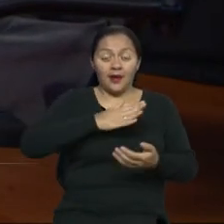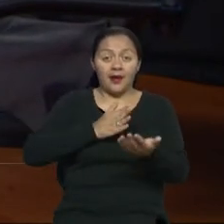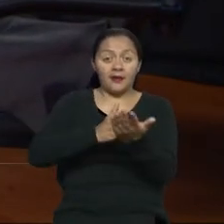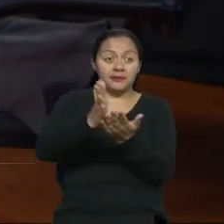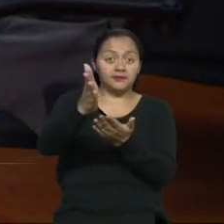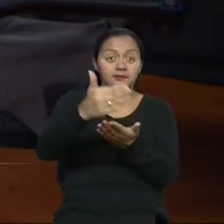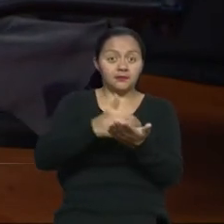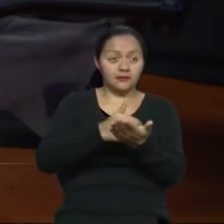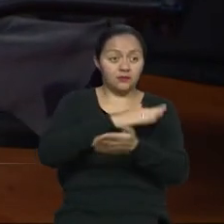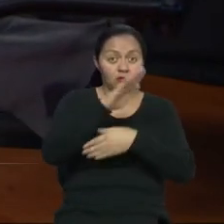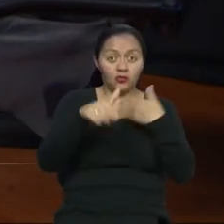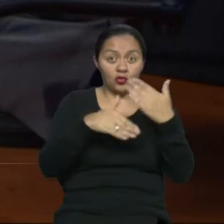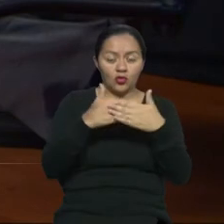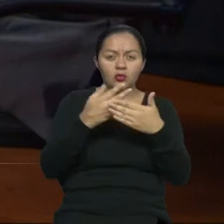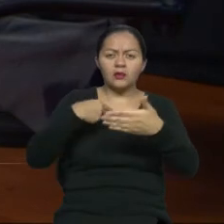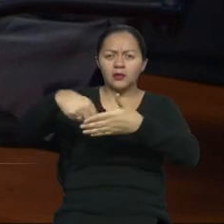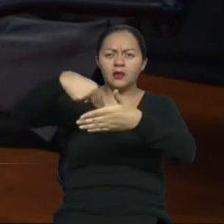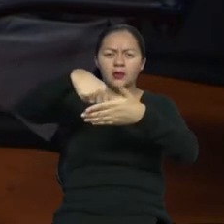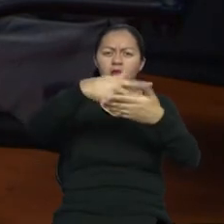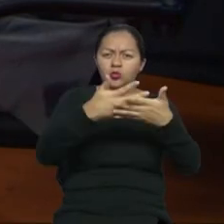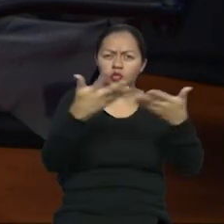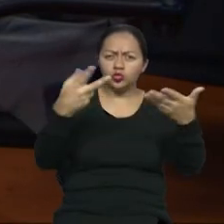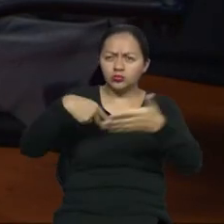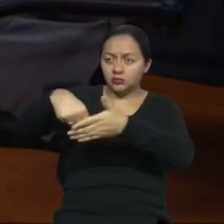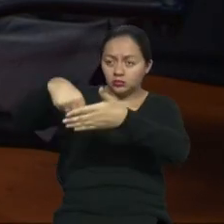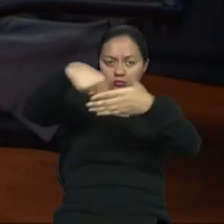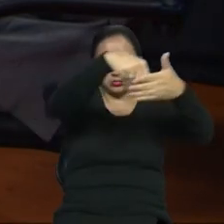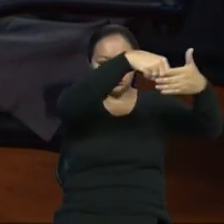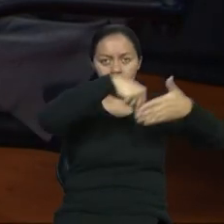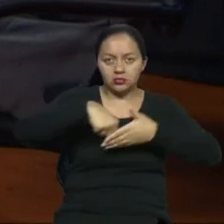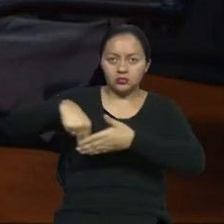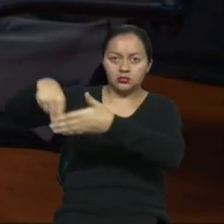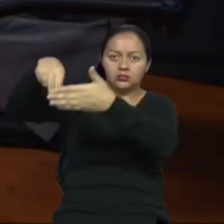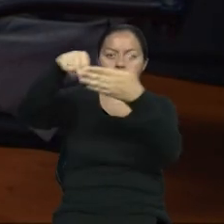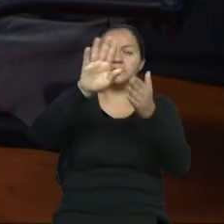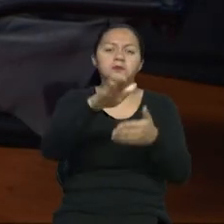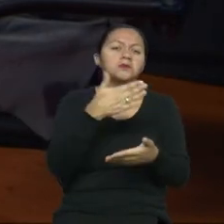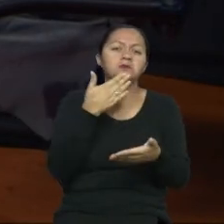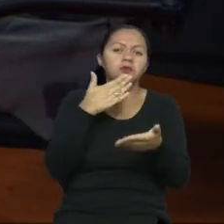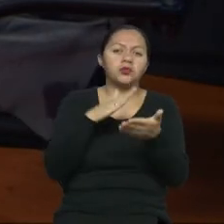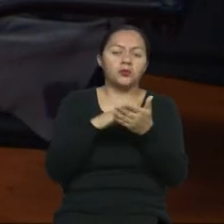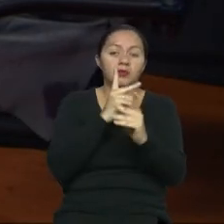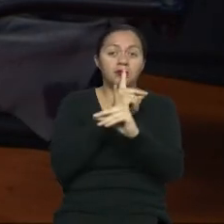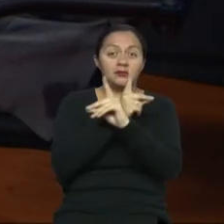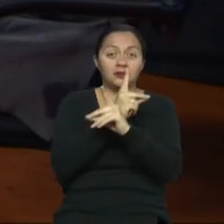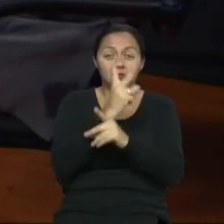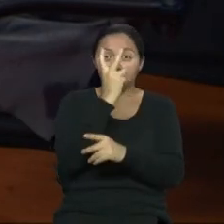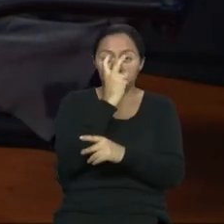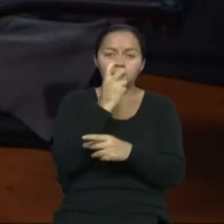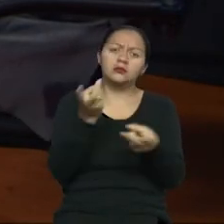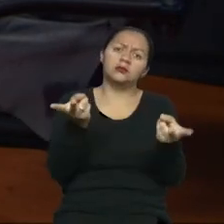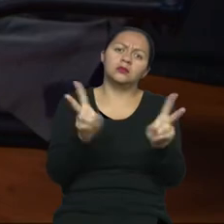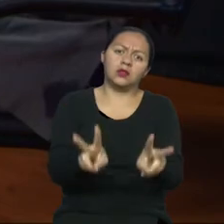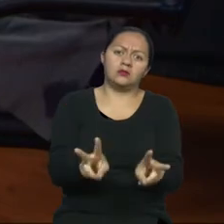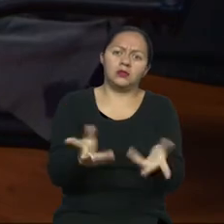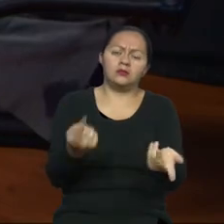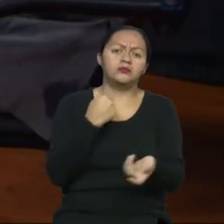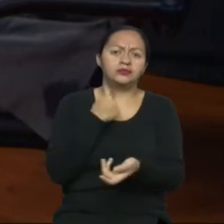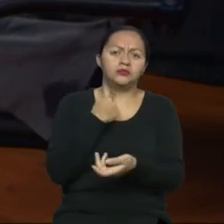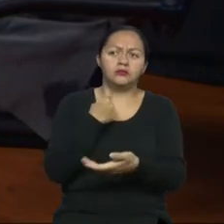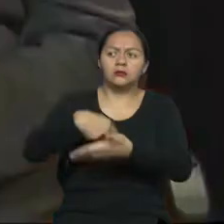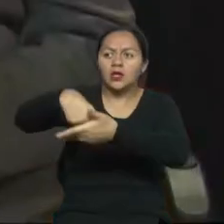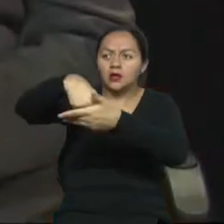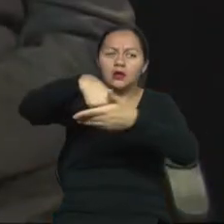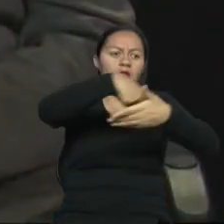muchas barreras arquitectónicas al medio físico, pero las barreras para las personas con discapacidad visual también les afecta este